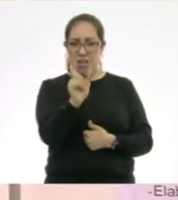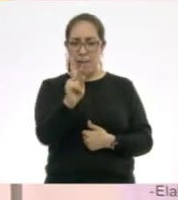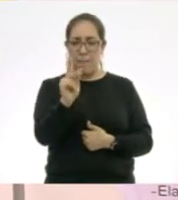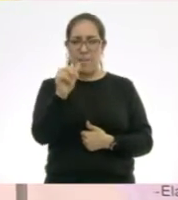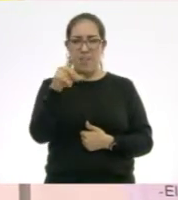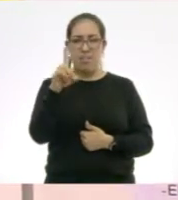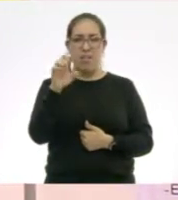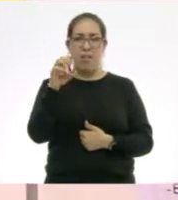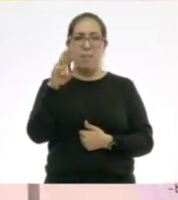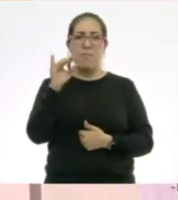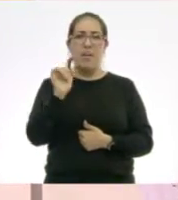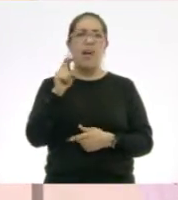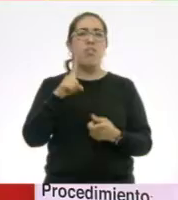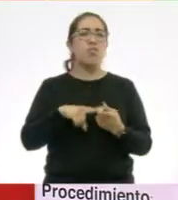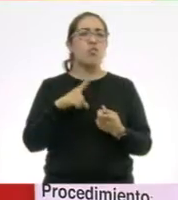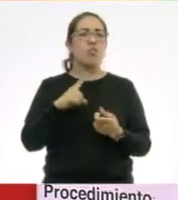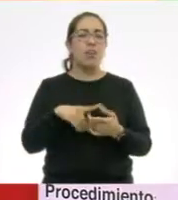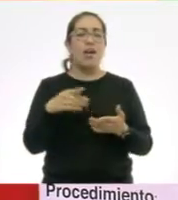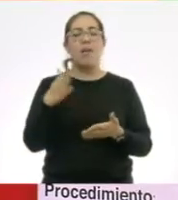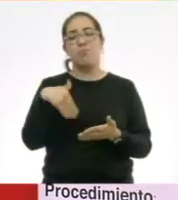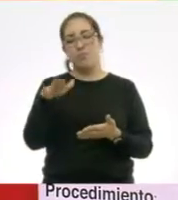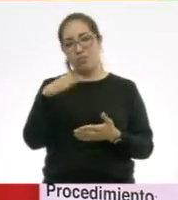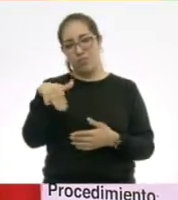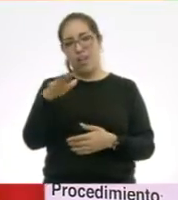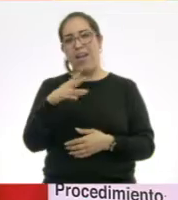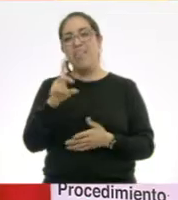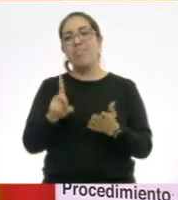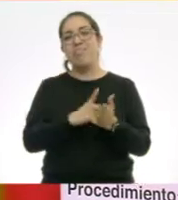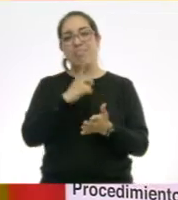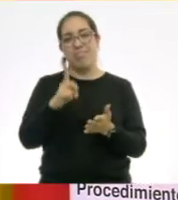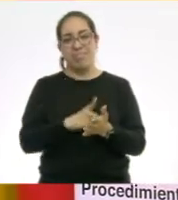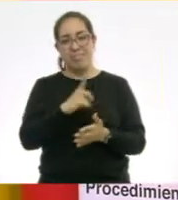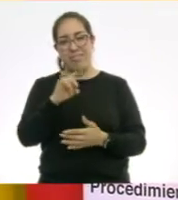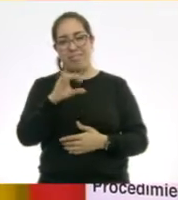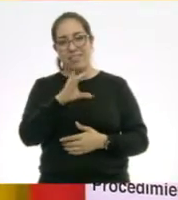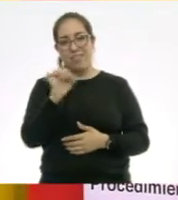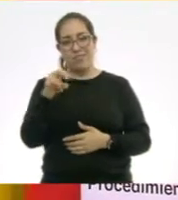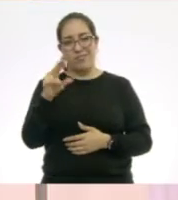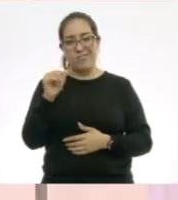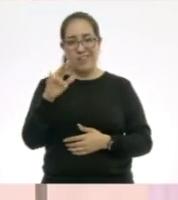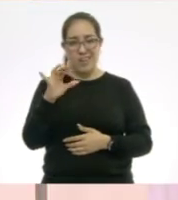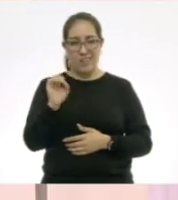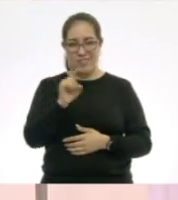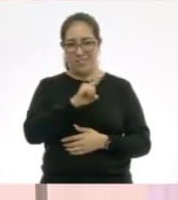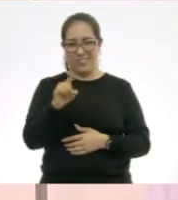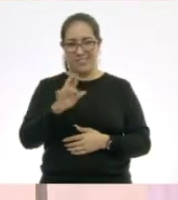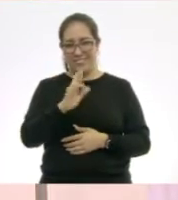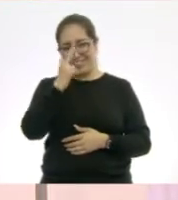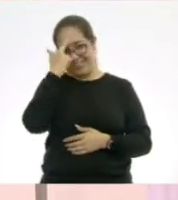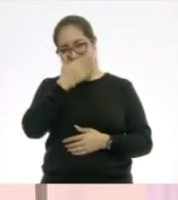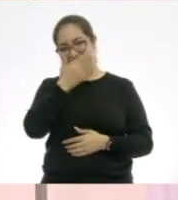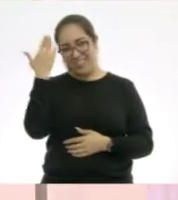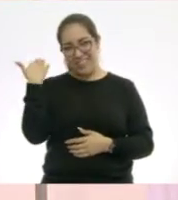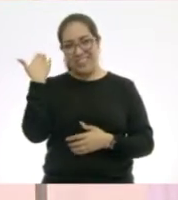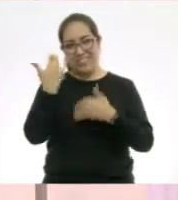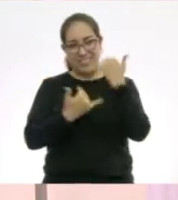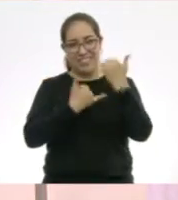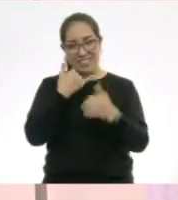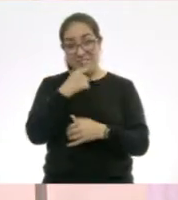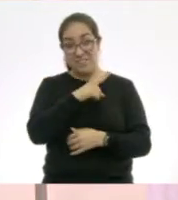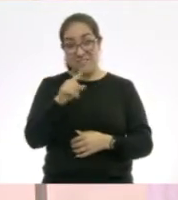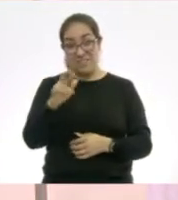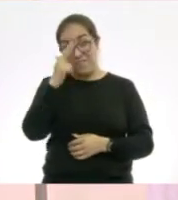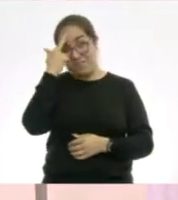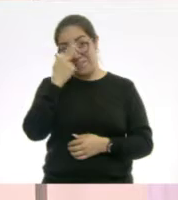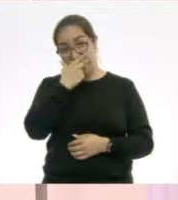¿dónde lo podemos buscar? En un diccionario. un diccionario. ¿Te acuerdas que anteriormente ya estábamos jugando con ello? Sí. ¿Recuerdan ustedes,